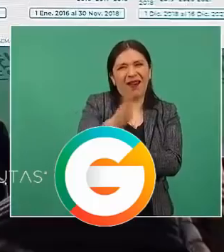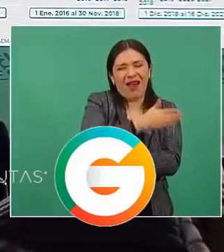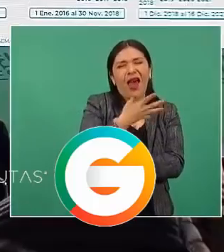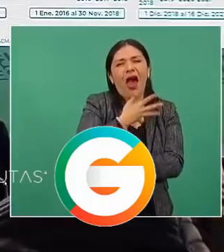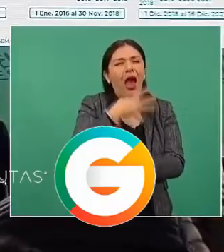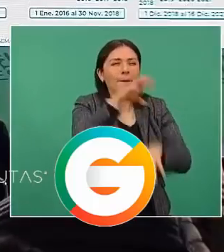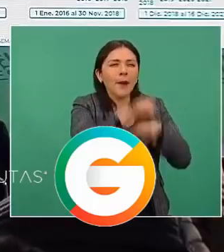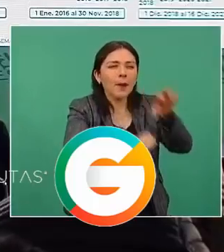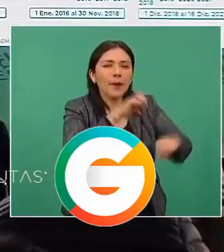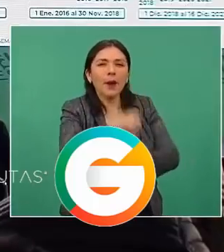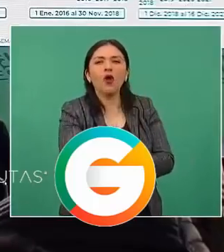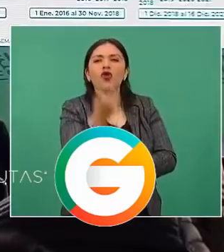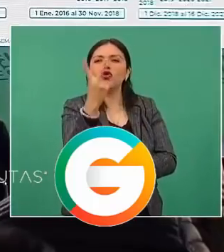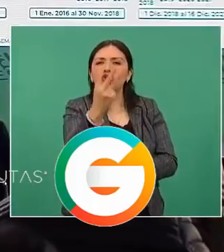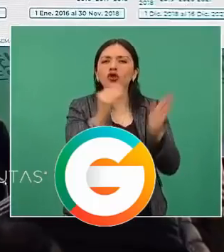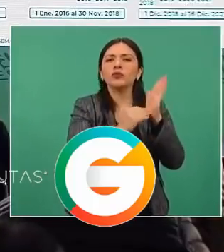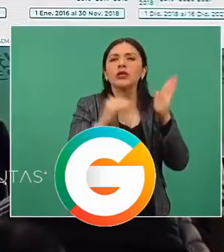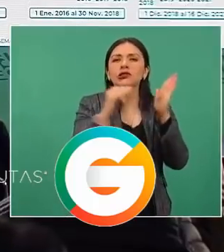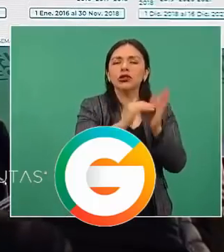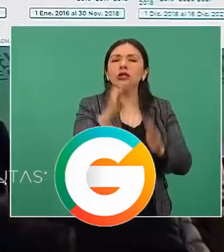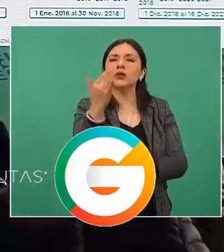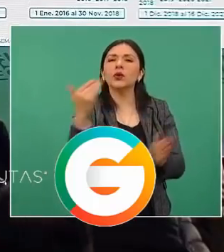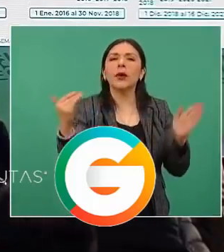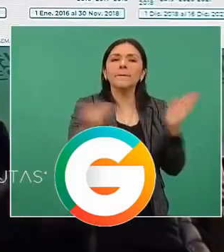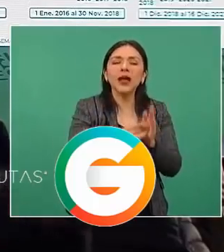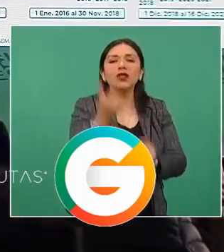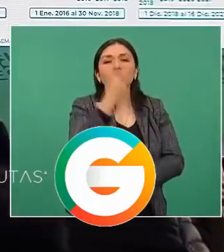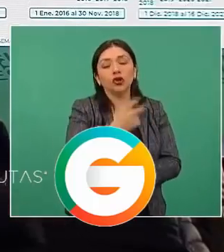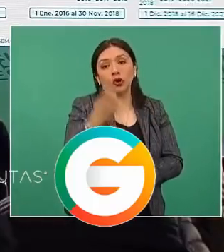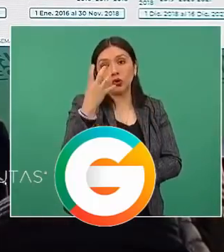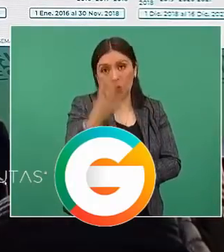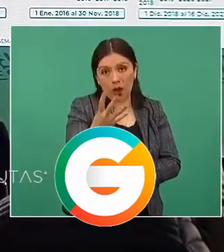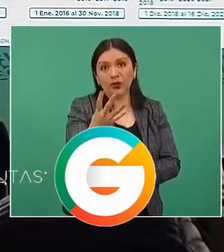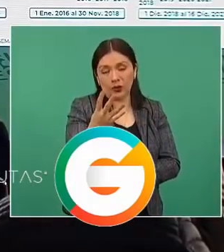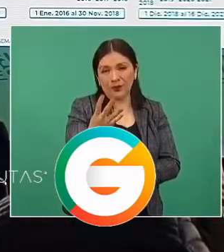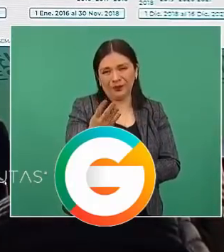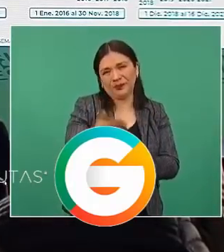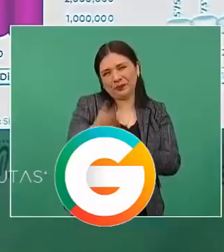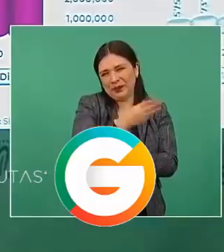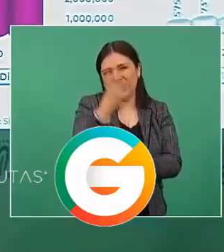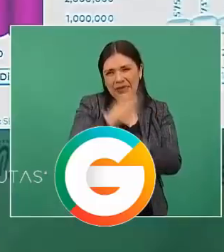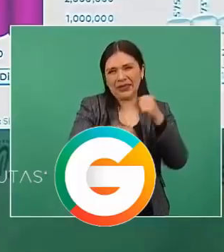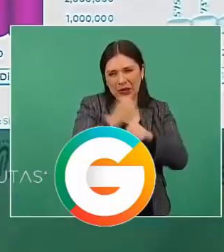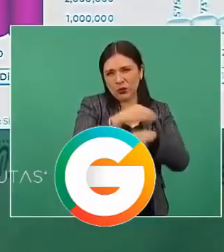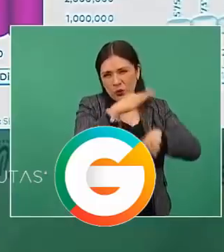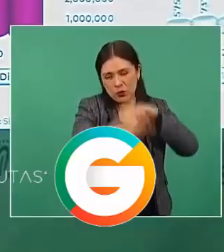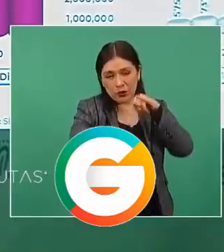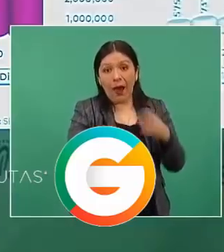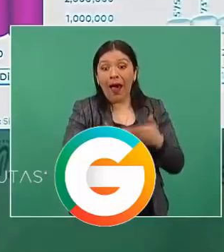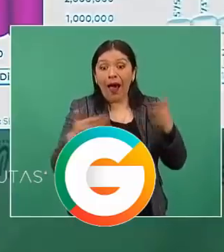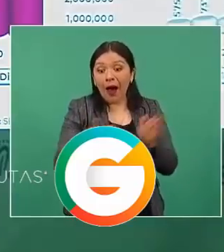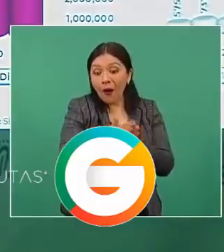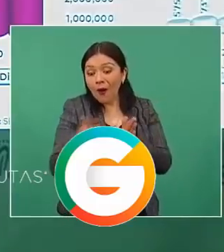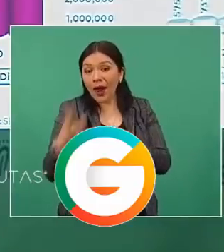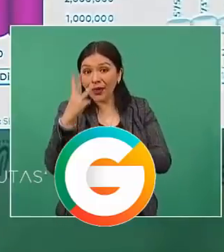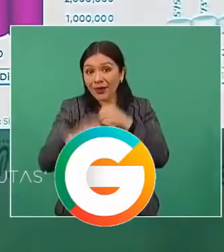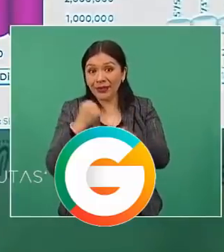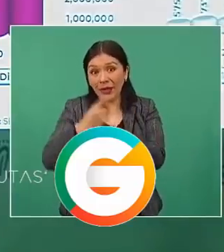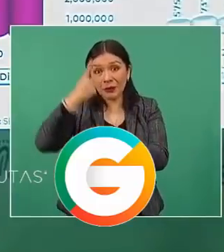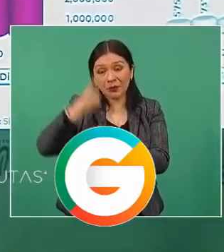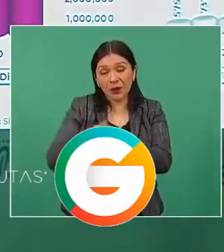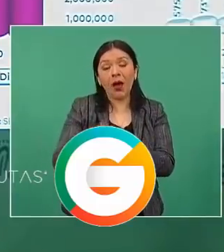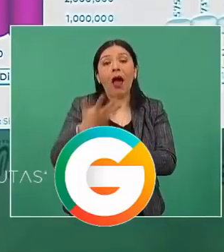millones 50 mil 204 en los últimos tres años. Y en los primeros tres años llevamos